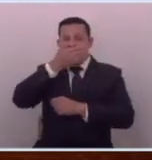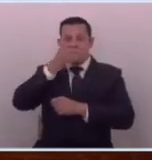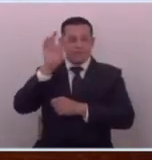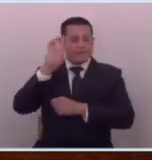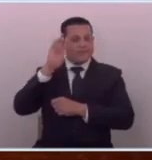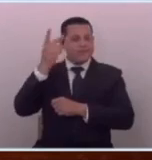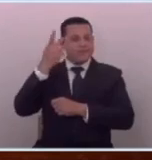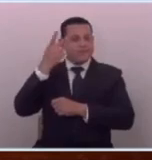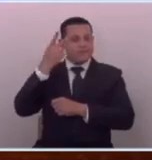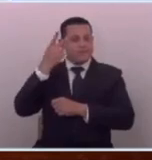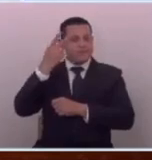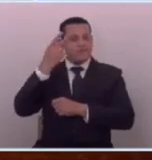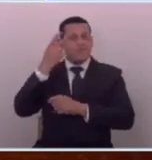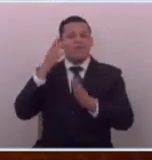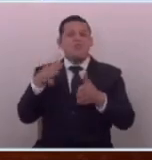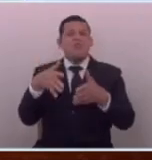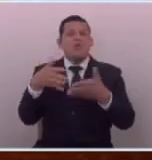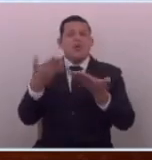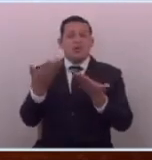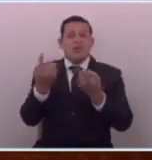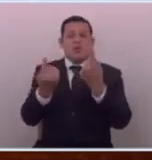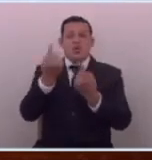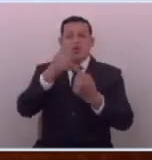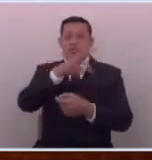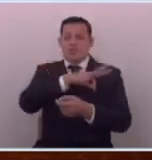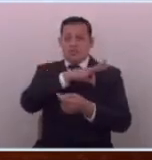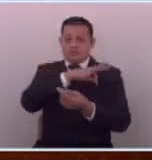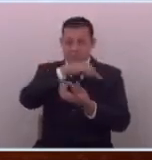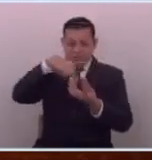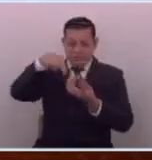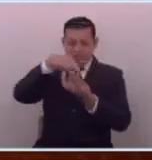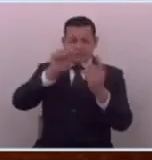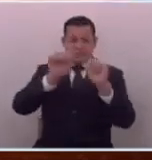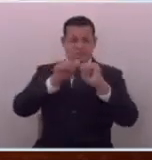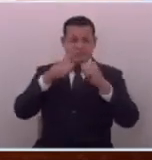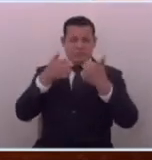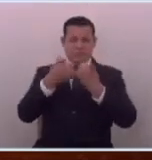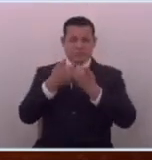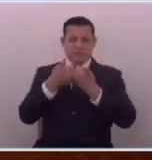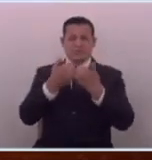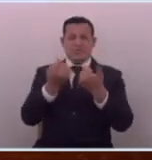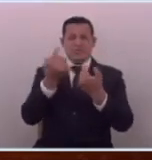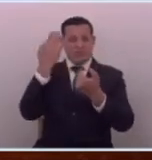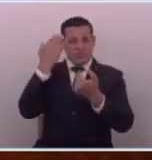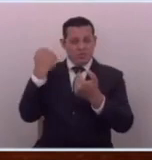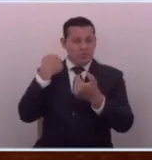y a cuenta de que que privilegio tienen ellos o ellas